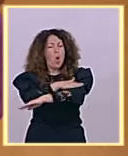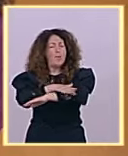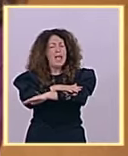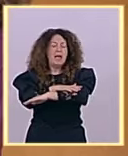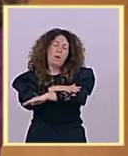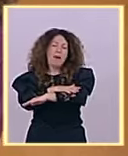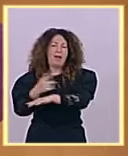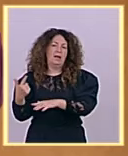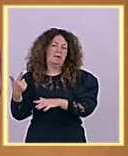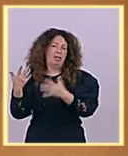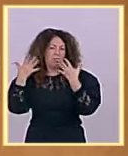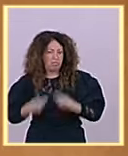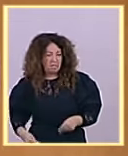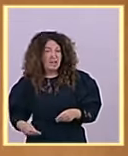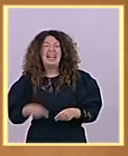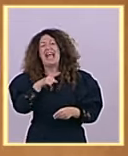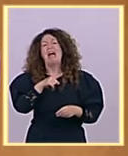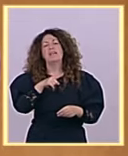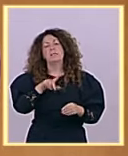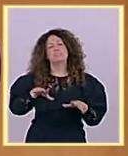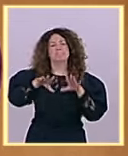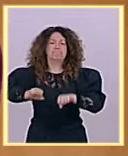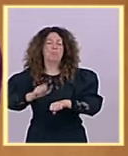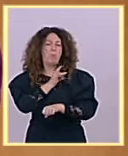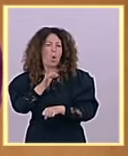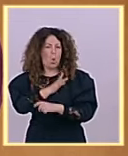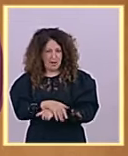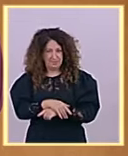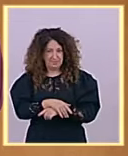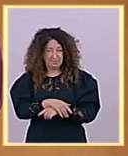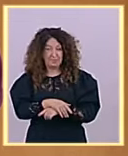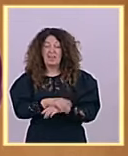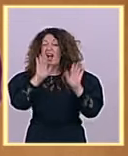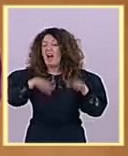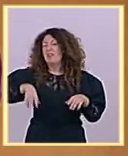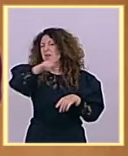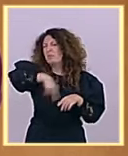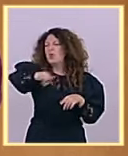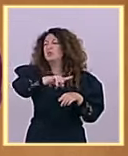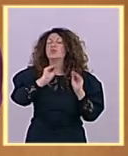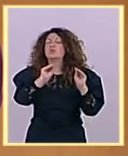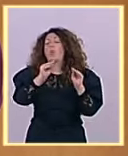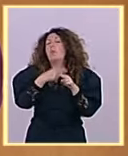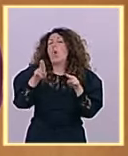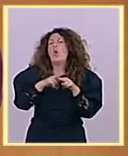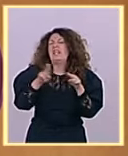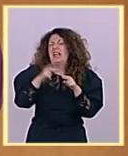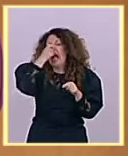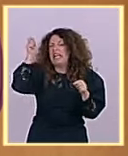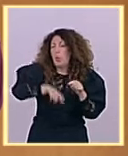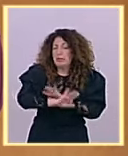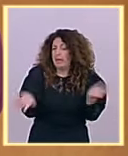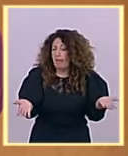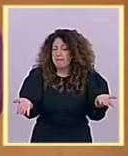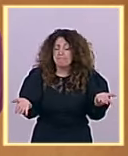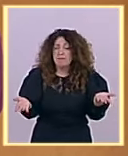por tanto señorías van a seguir practicando esa política de inutilidad que no permite mejorar la vida de la gente que